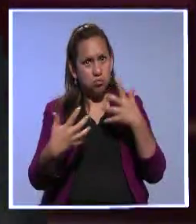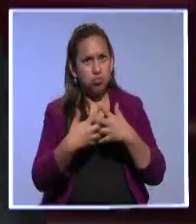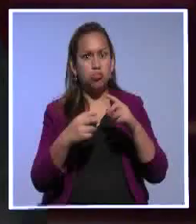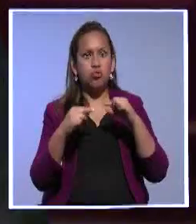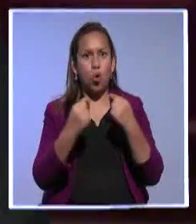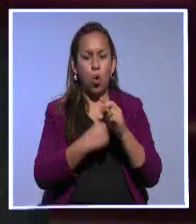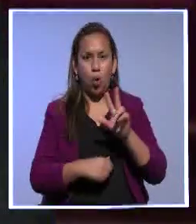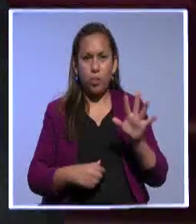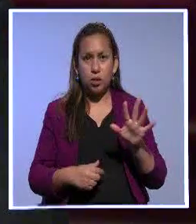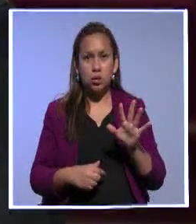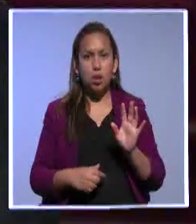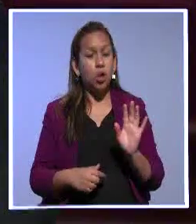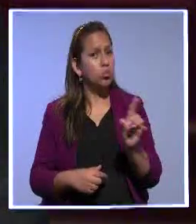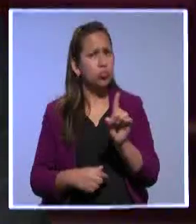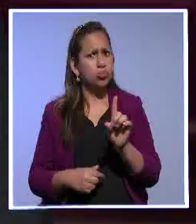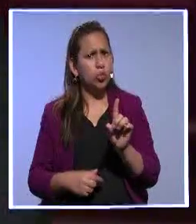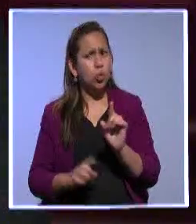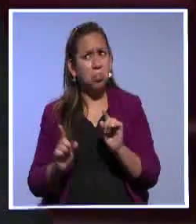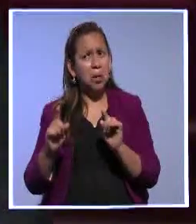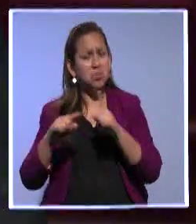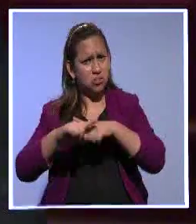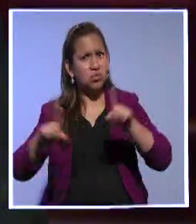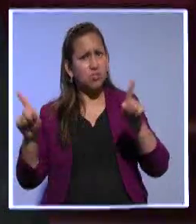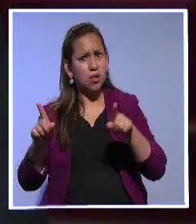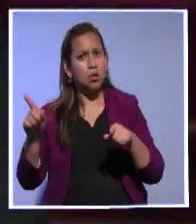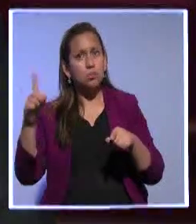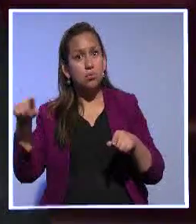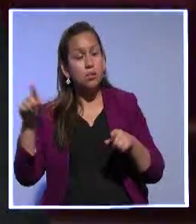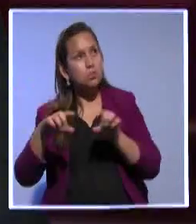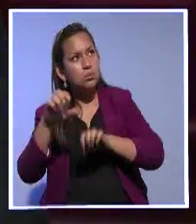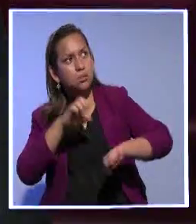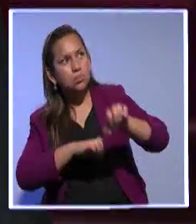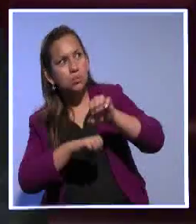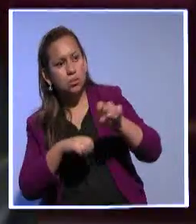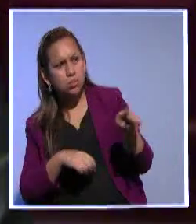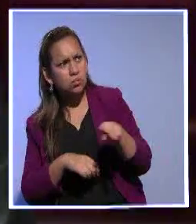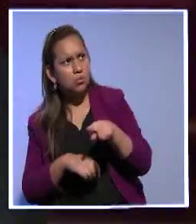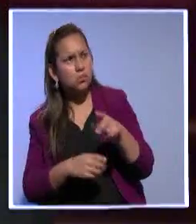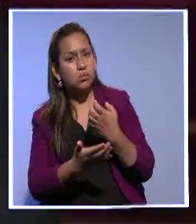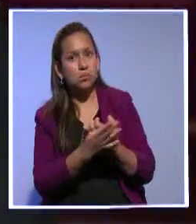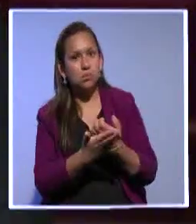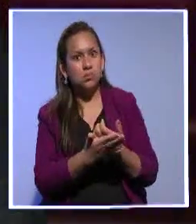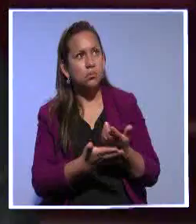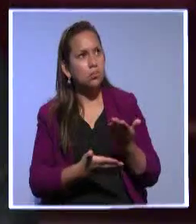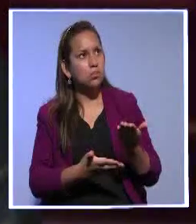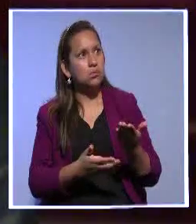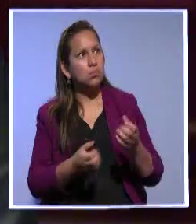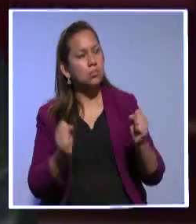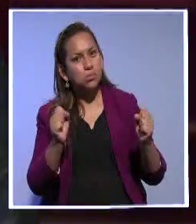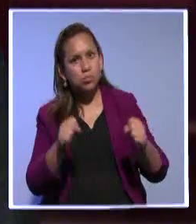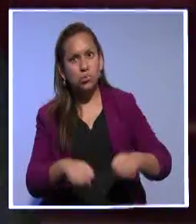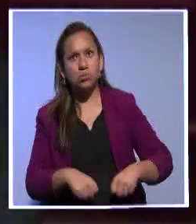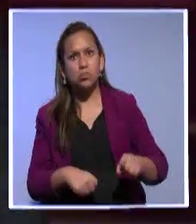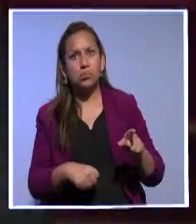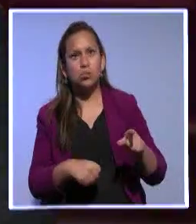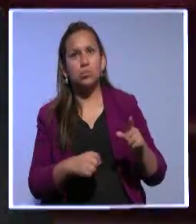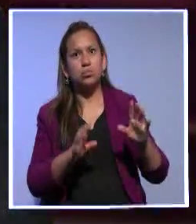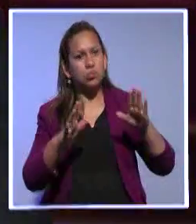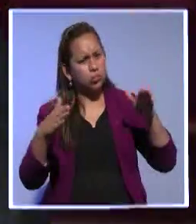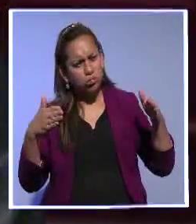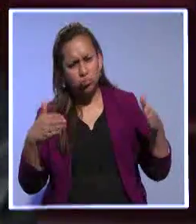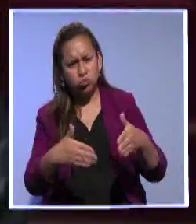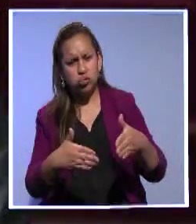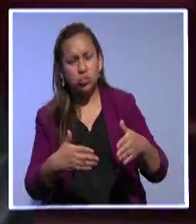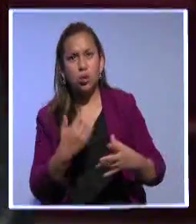cuenta que el Ecuador dentro de una crisis regional que es estructural, que es muy grave, ha logrado sortear sin atentar contra los más